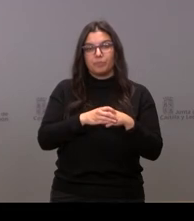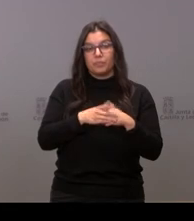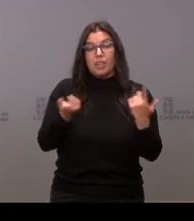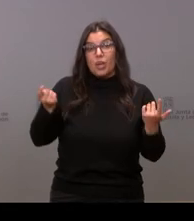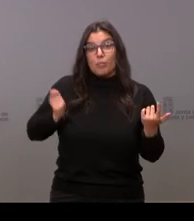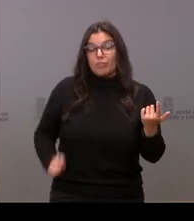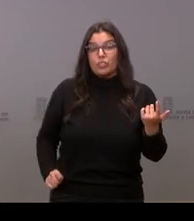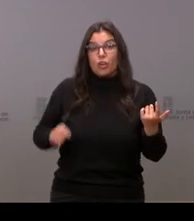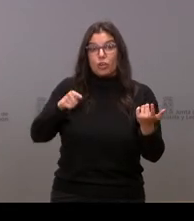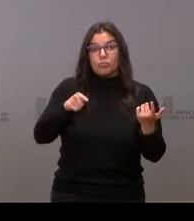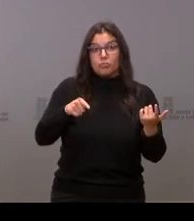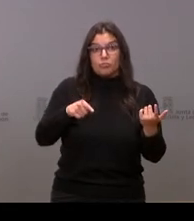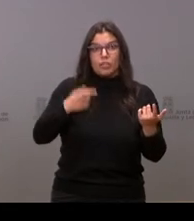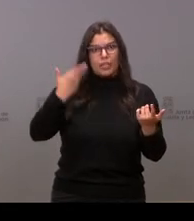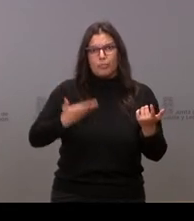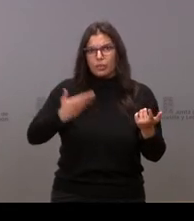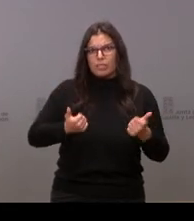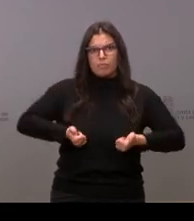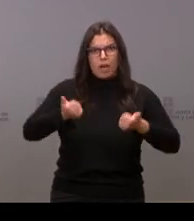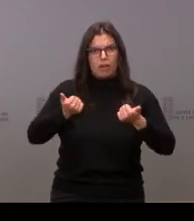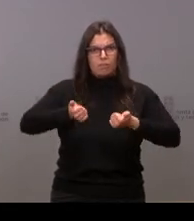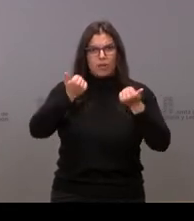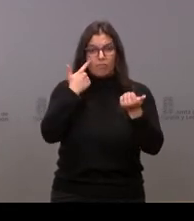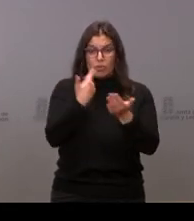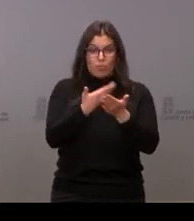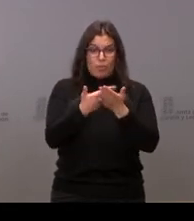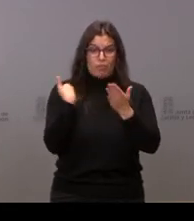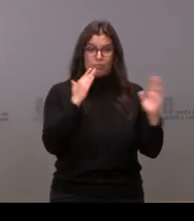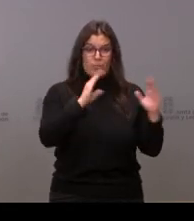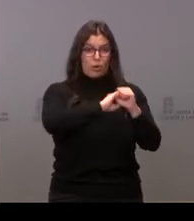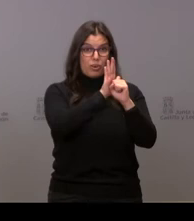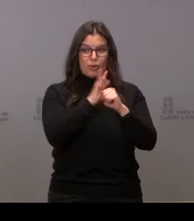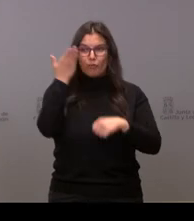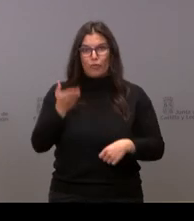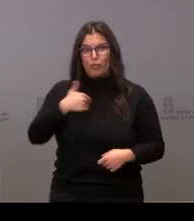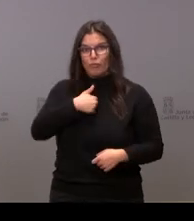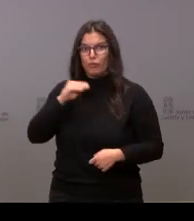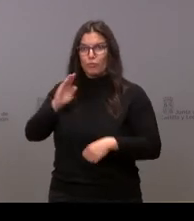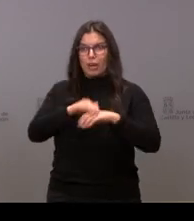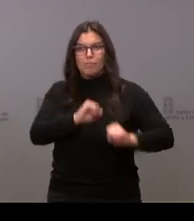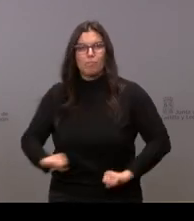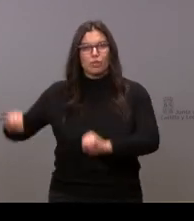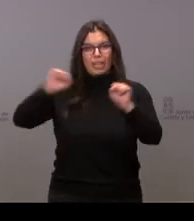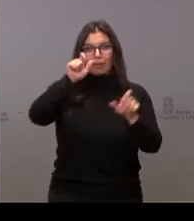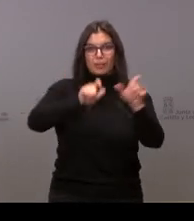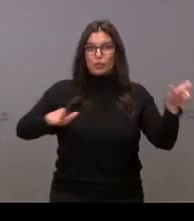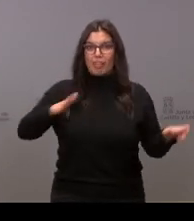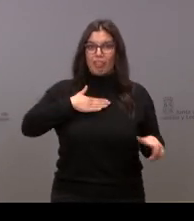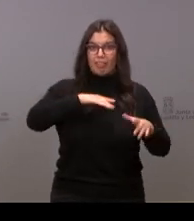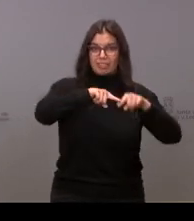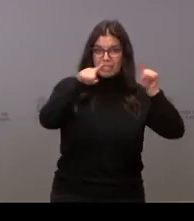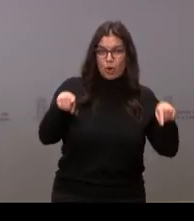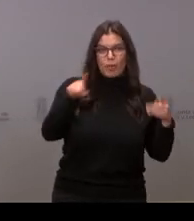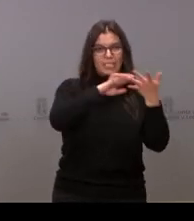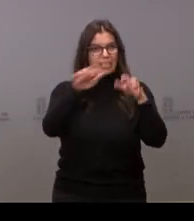profesión cada vez más relevante, como hemos podido comprobar en la pandemia, para proteger a las personas de Segovia, de Castilla y León